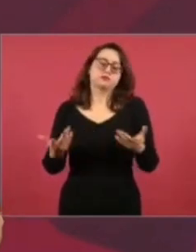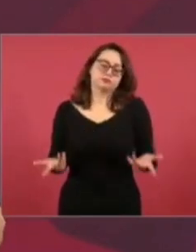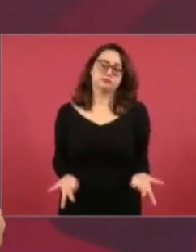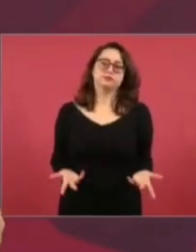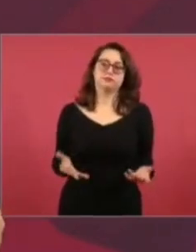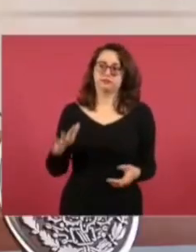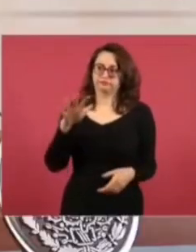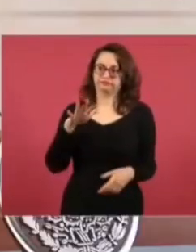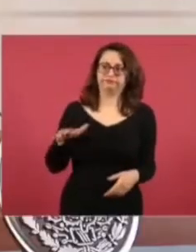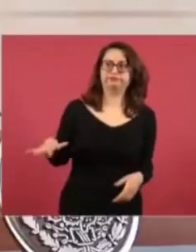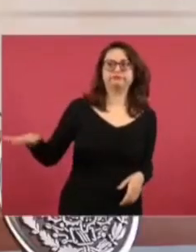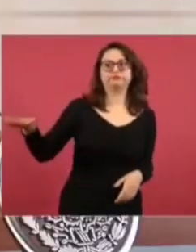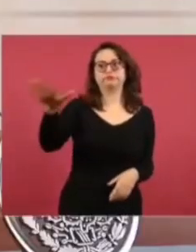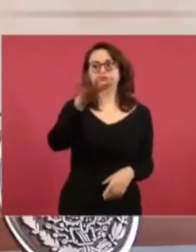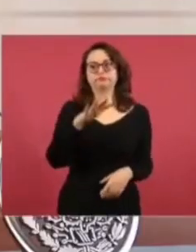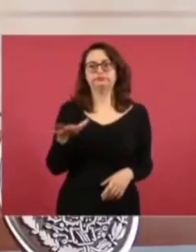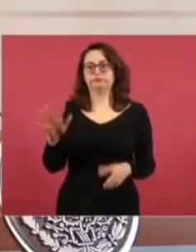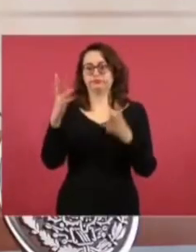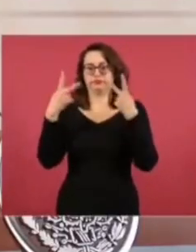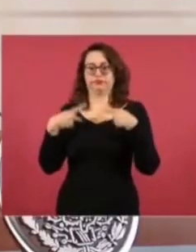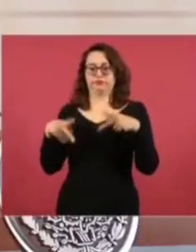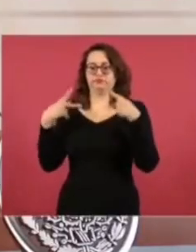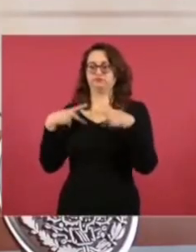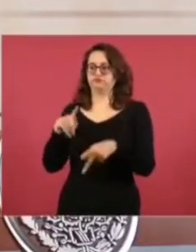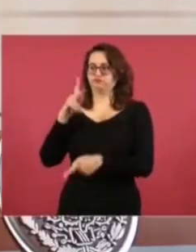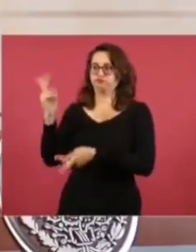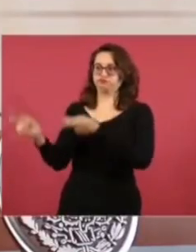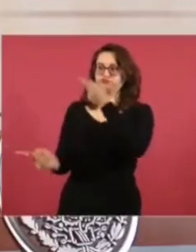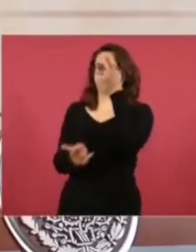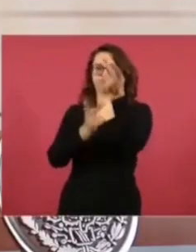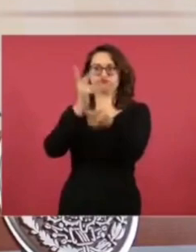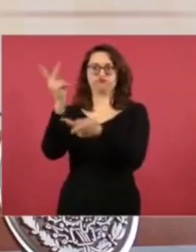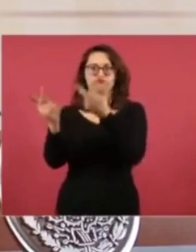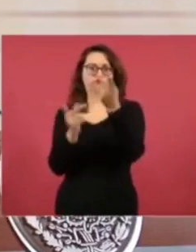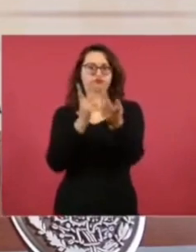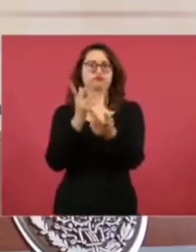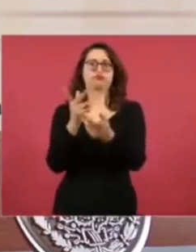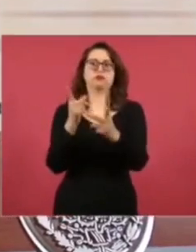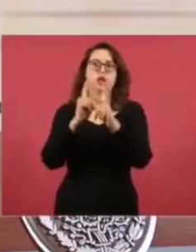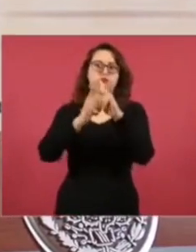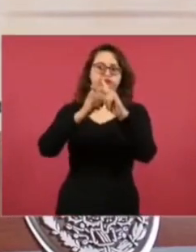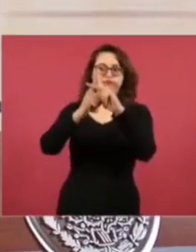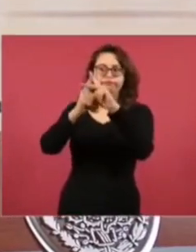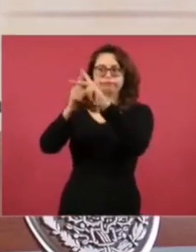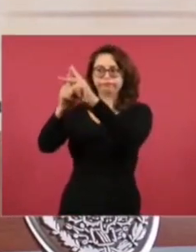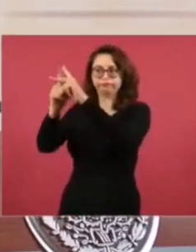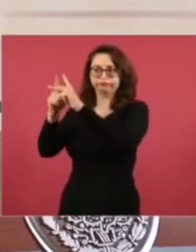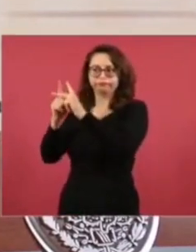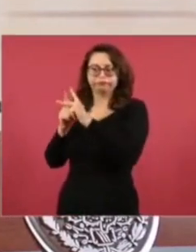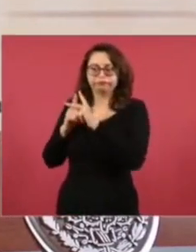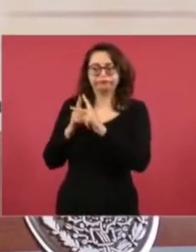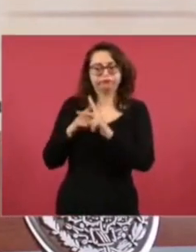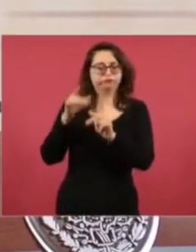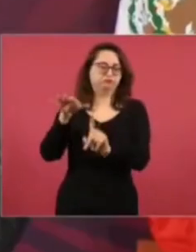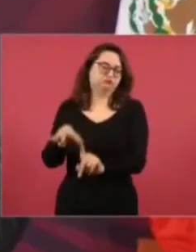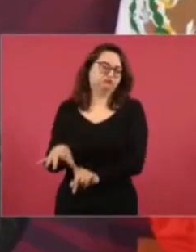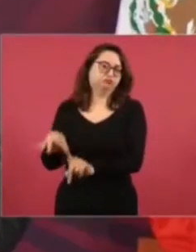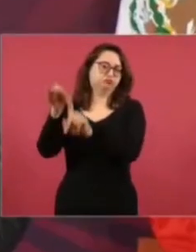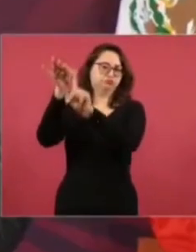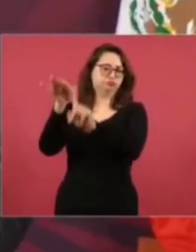a continuar como dirigente del movimiento de transformación.